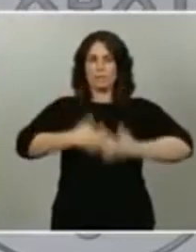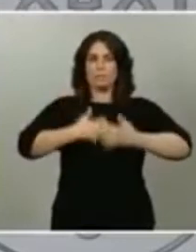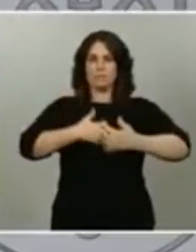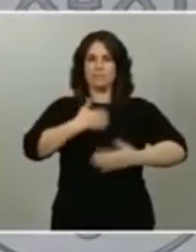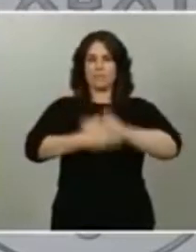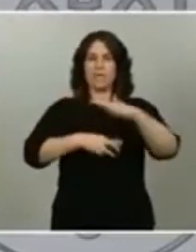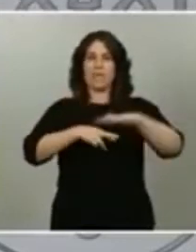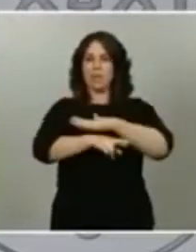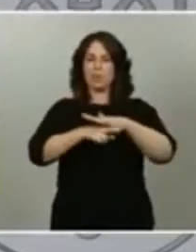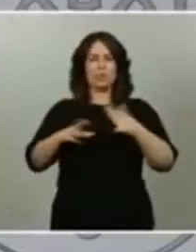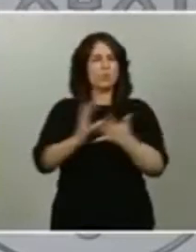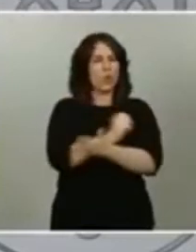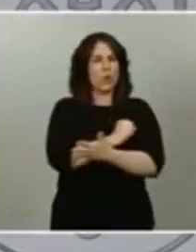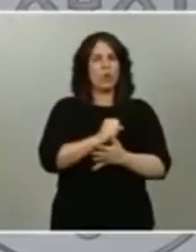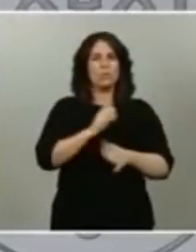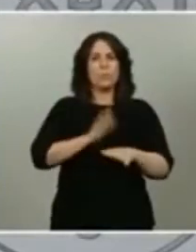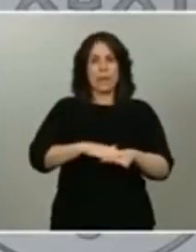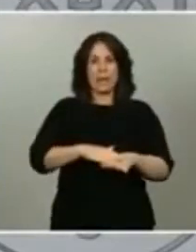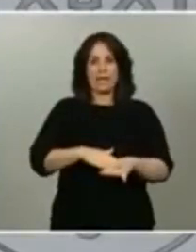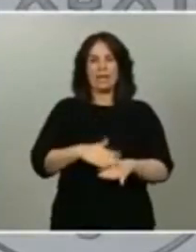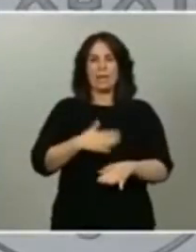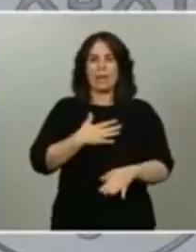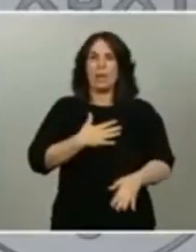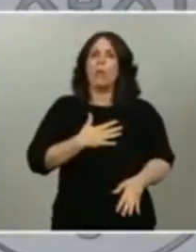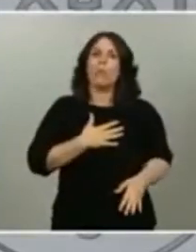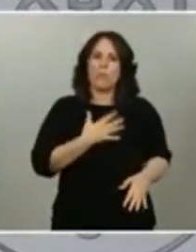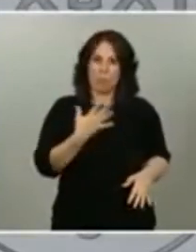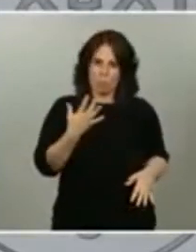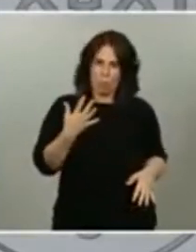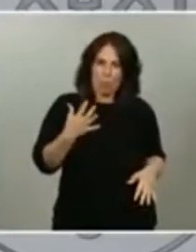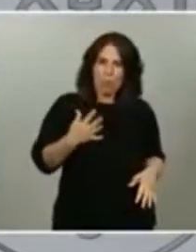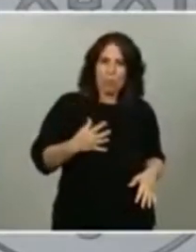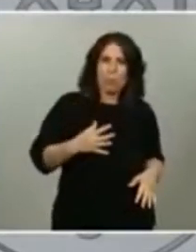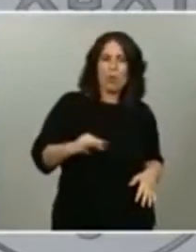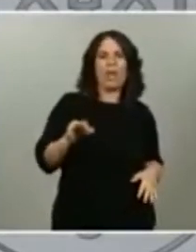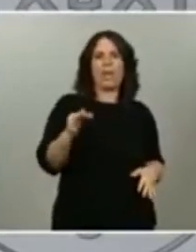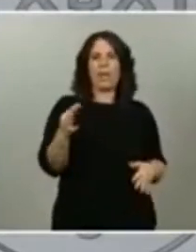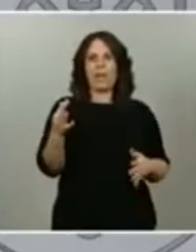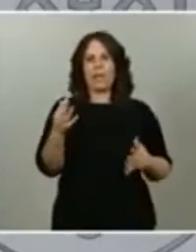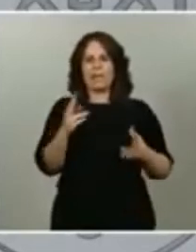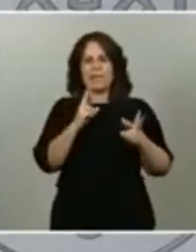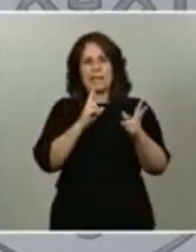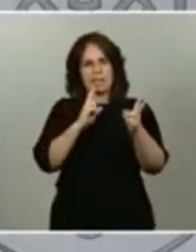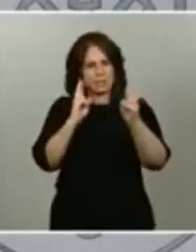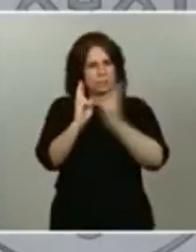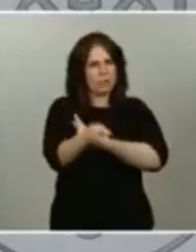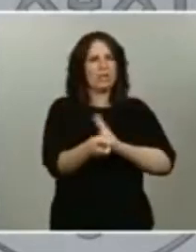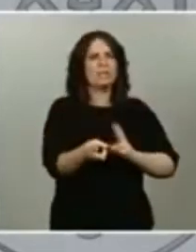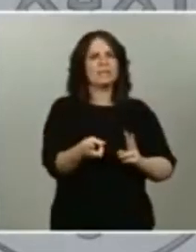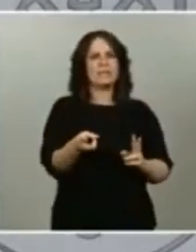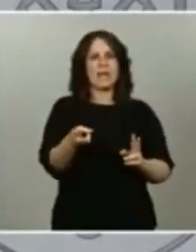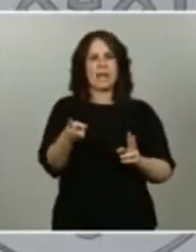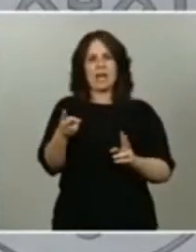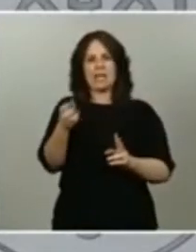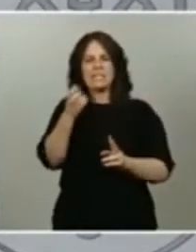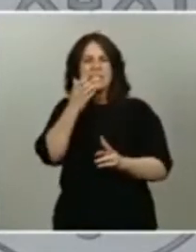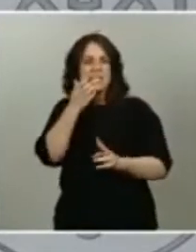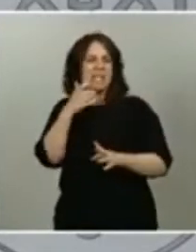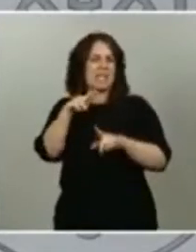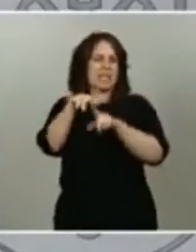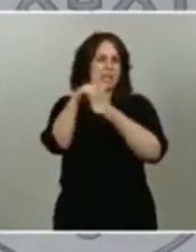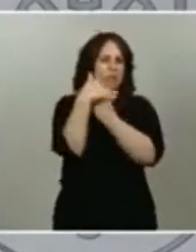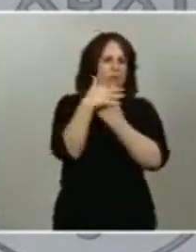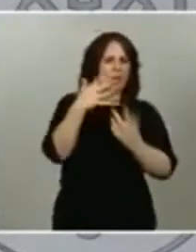dar viabilidad dar de alguna manera respuesta a las situaciones de incertidumbre que se puedan vivir por el